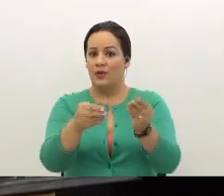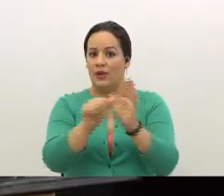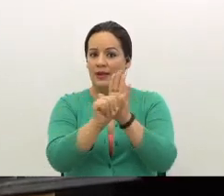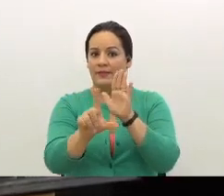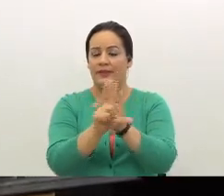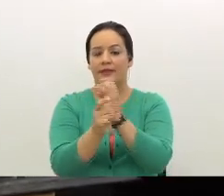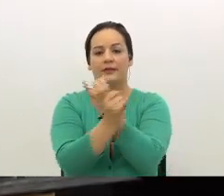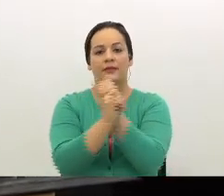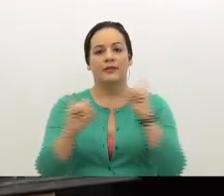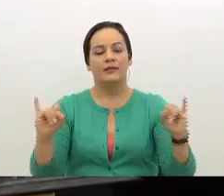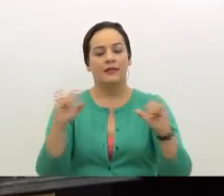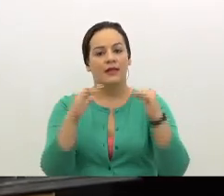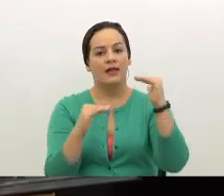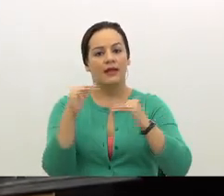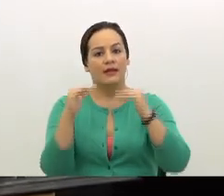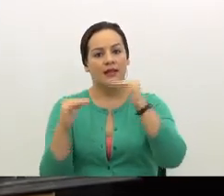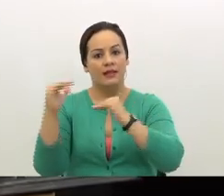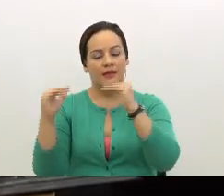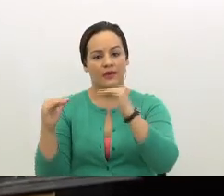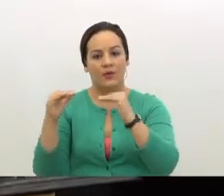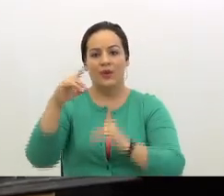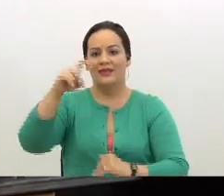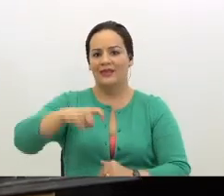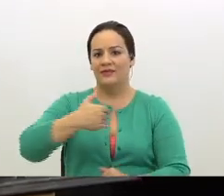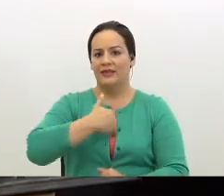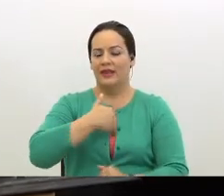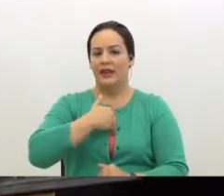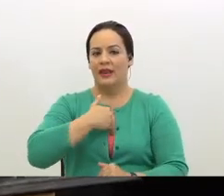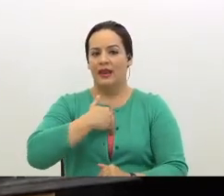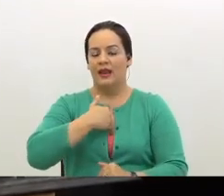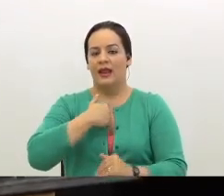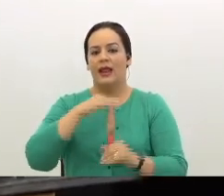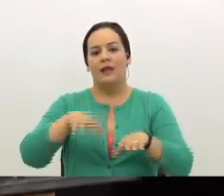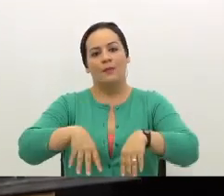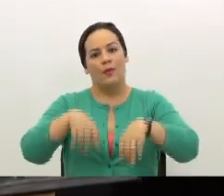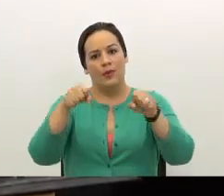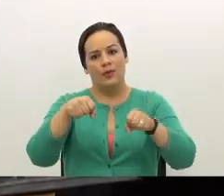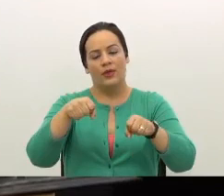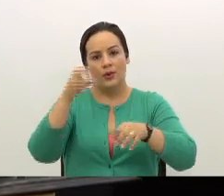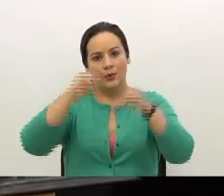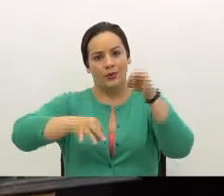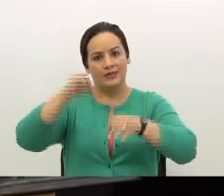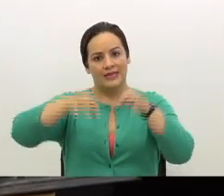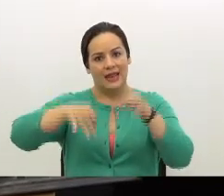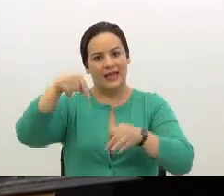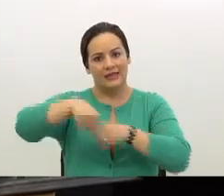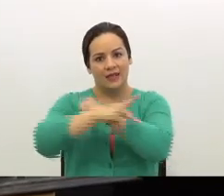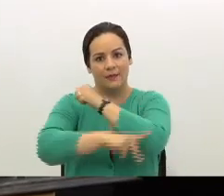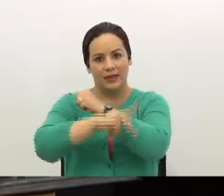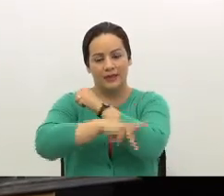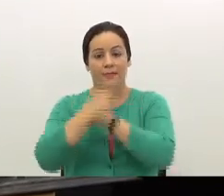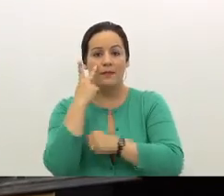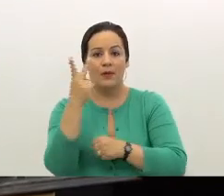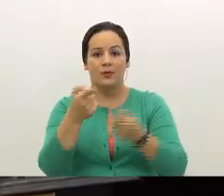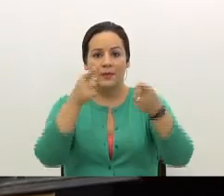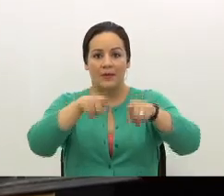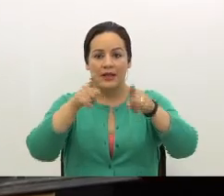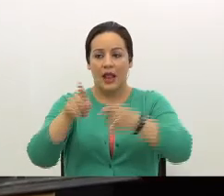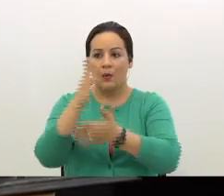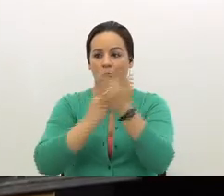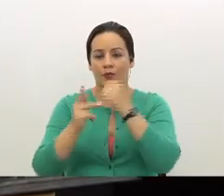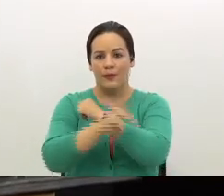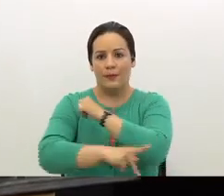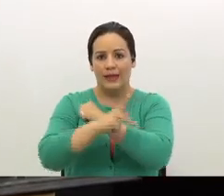independencia y el equilibrio que debe tener el Poder Judicial en este país. Veamos lo que está pasando en algunos países de América Latina,